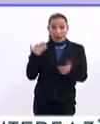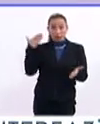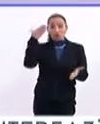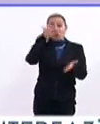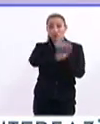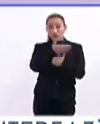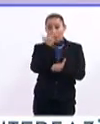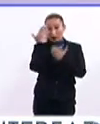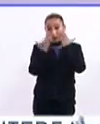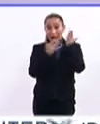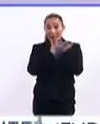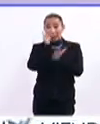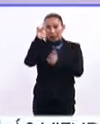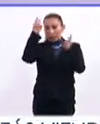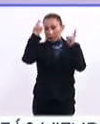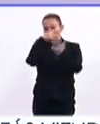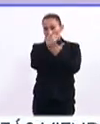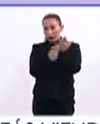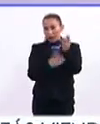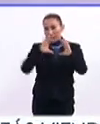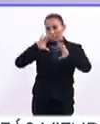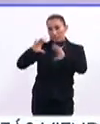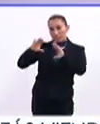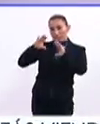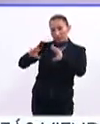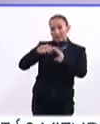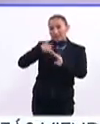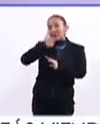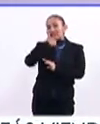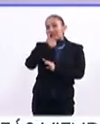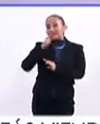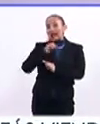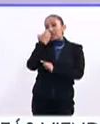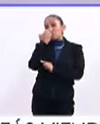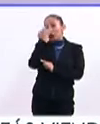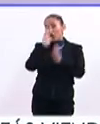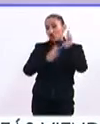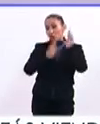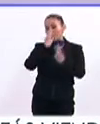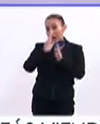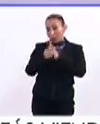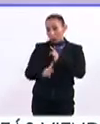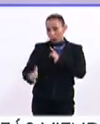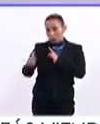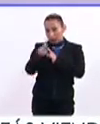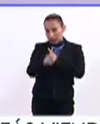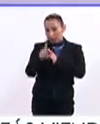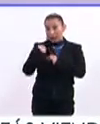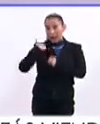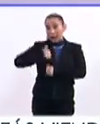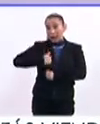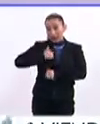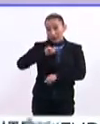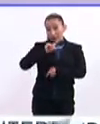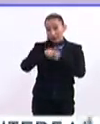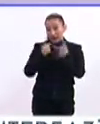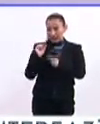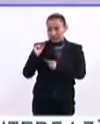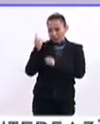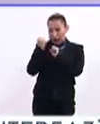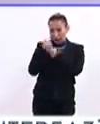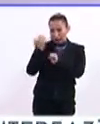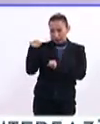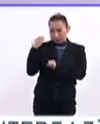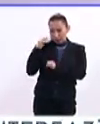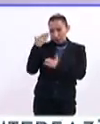estudiar gracias al programa de capacitación de inglés a escuelas normales públicas en Canadá. Apenas el año